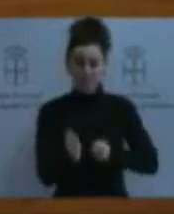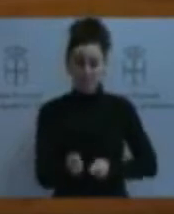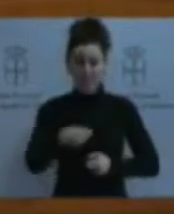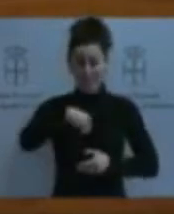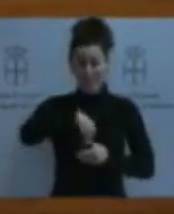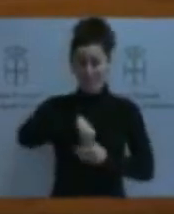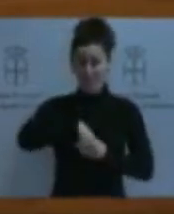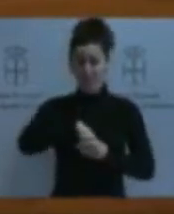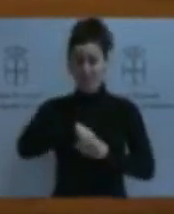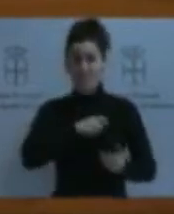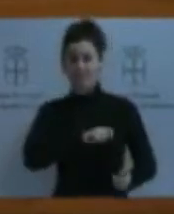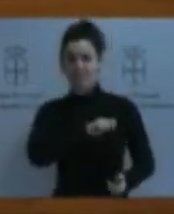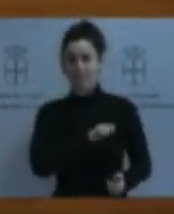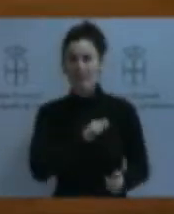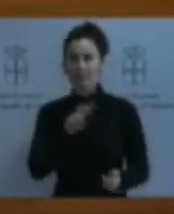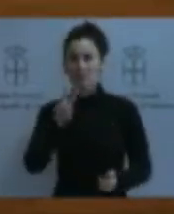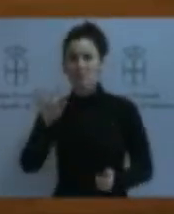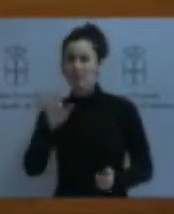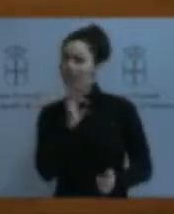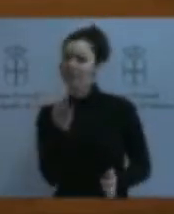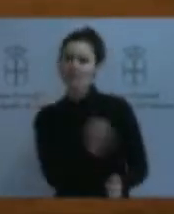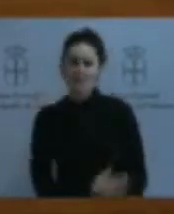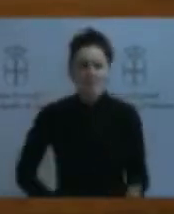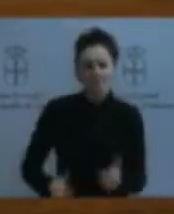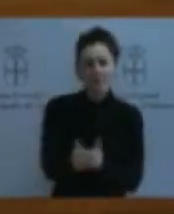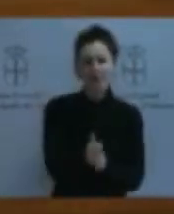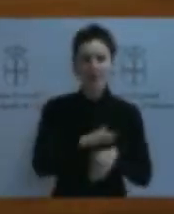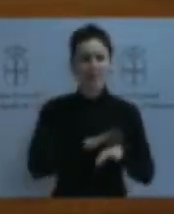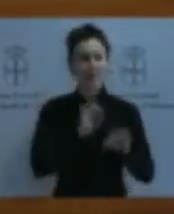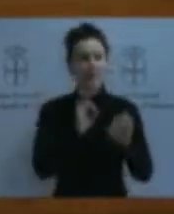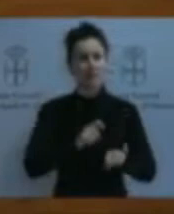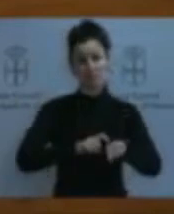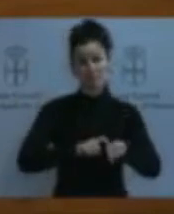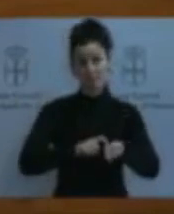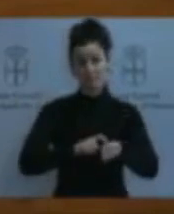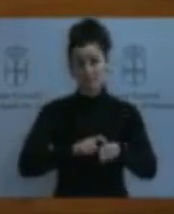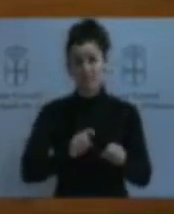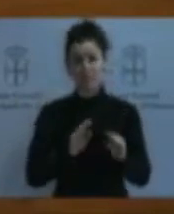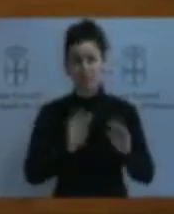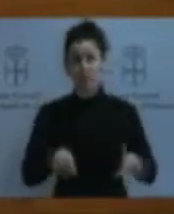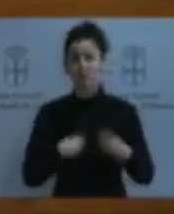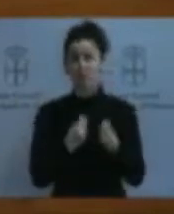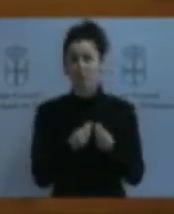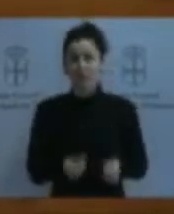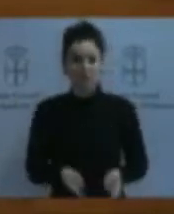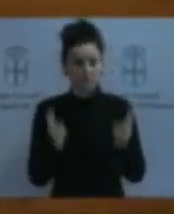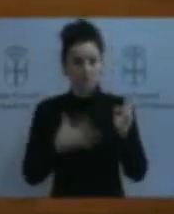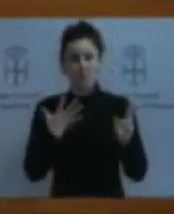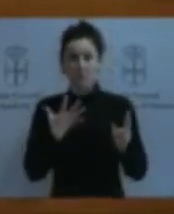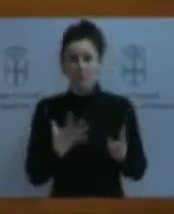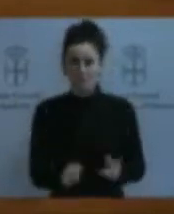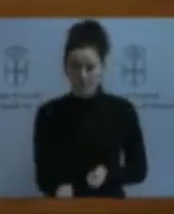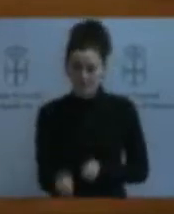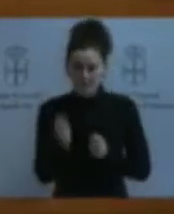prioritaria en el reparto de especies sometidas a estos totales admisibles de captura y en la financiación de las paradas